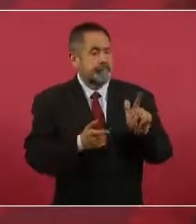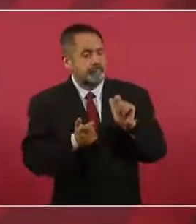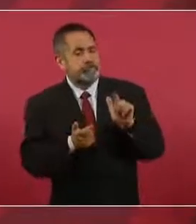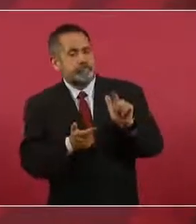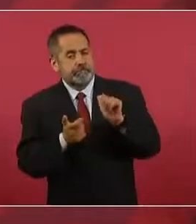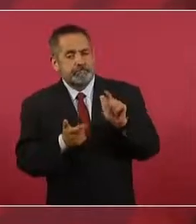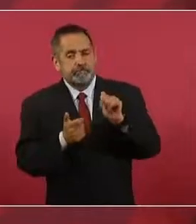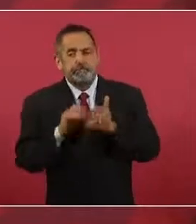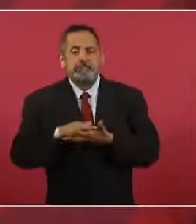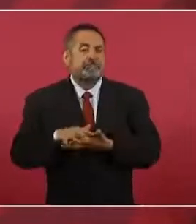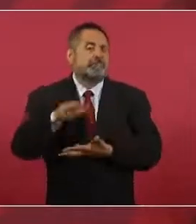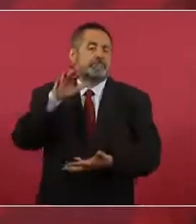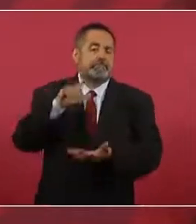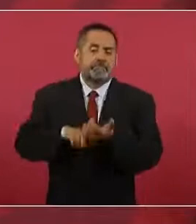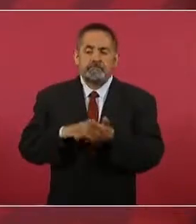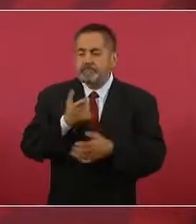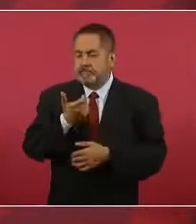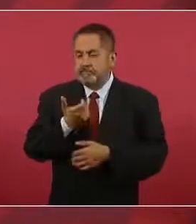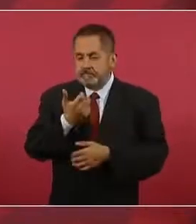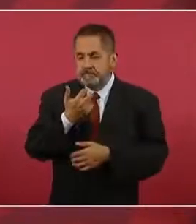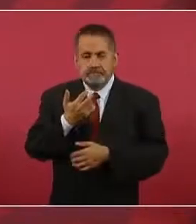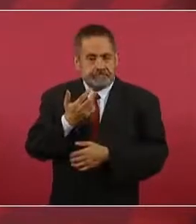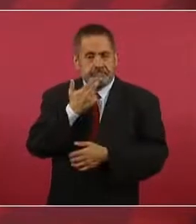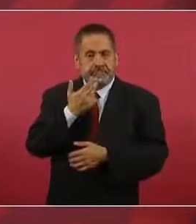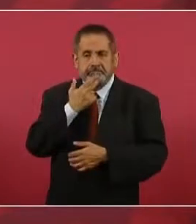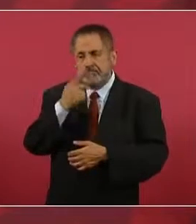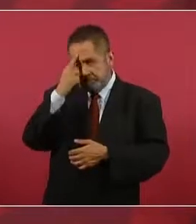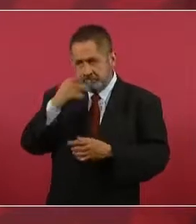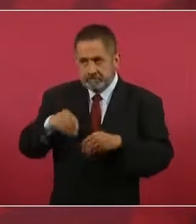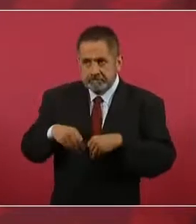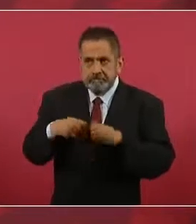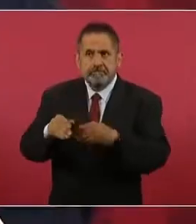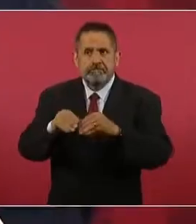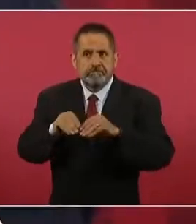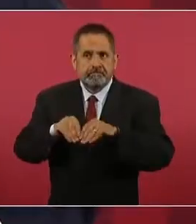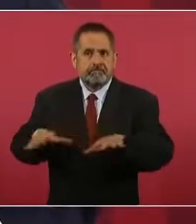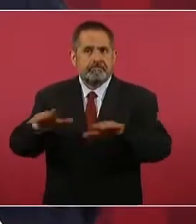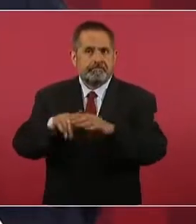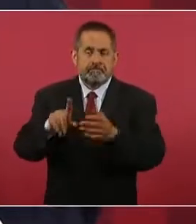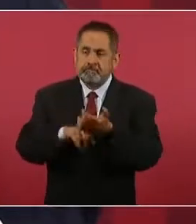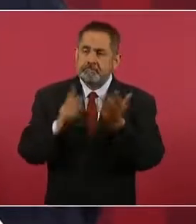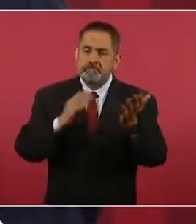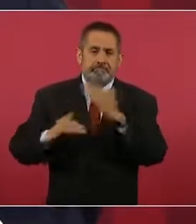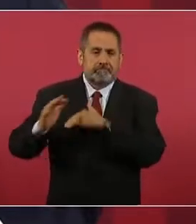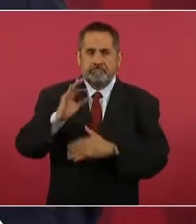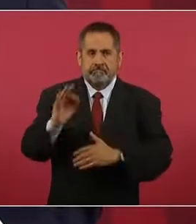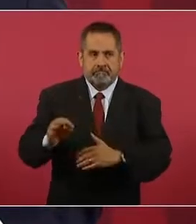para el desarrollo de nuestro país y para beneficio de la gente,